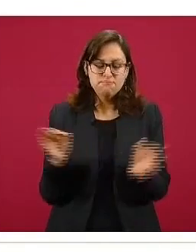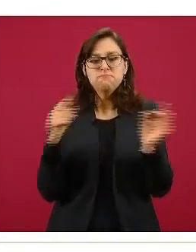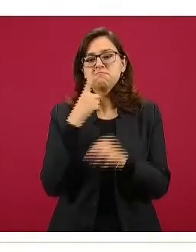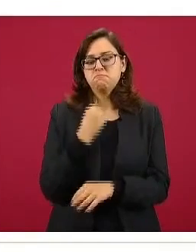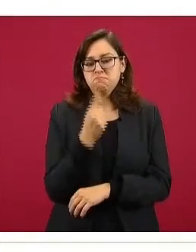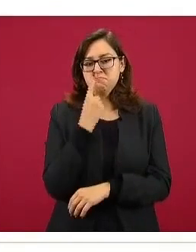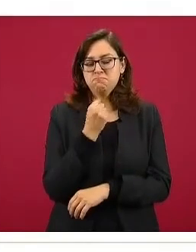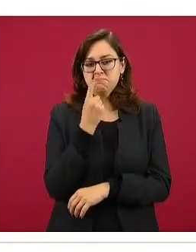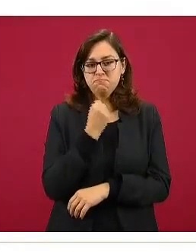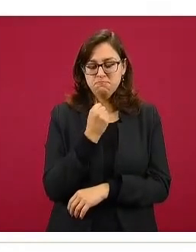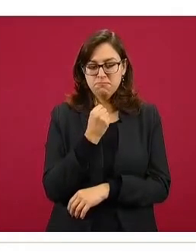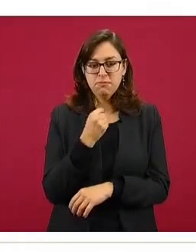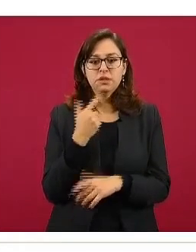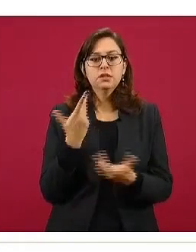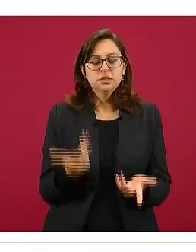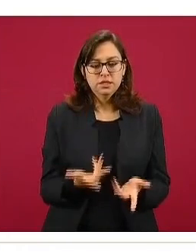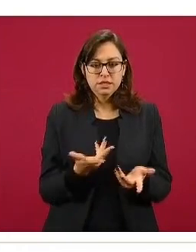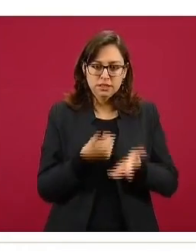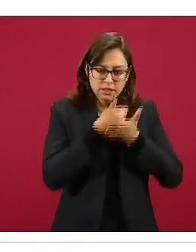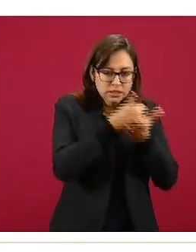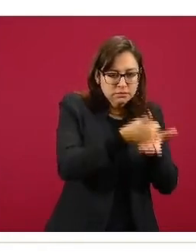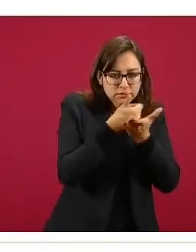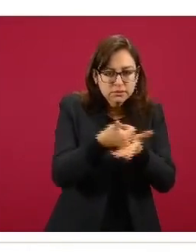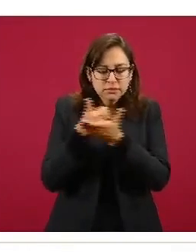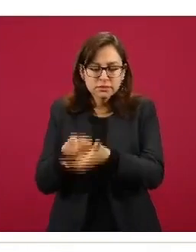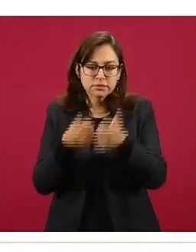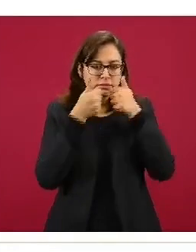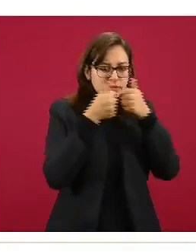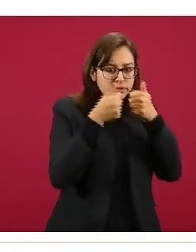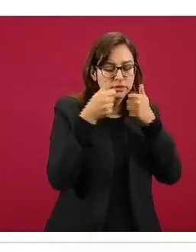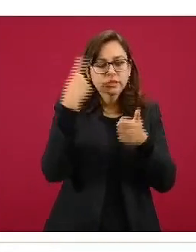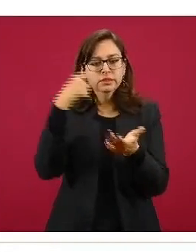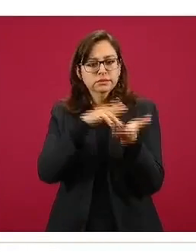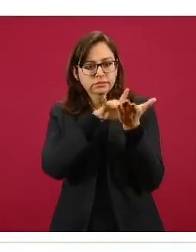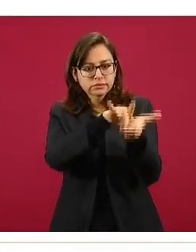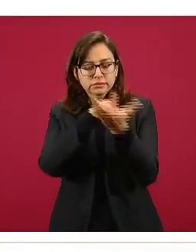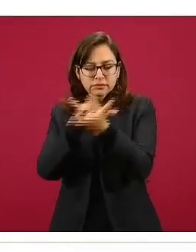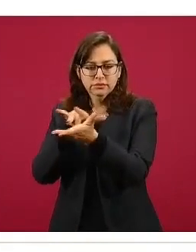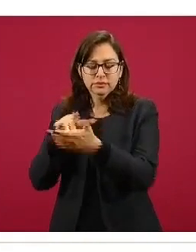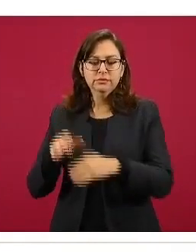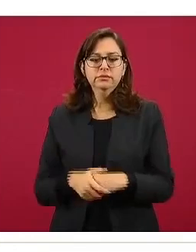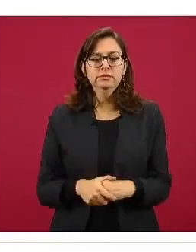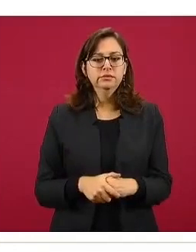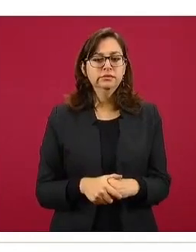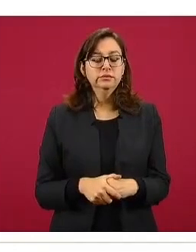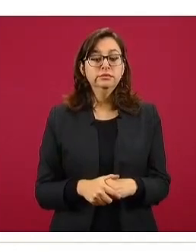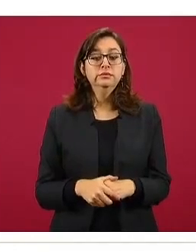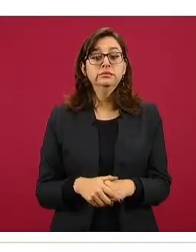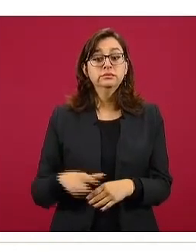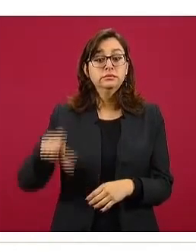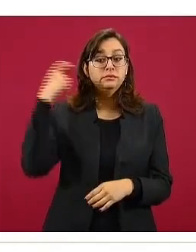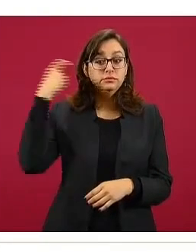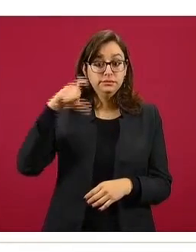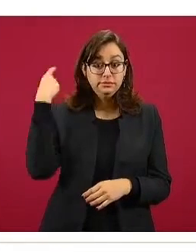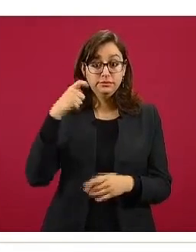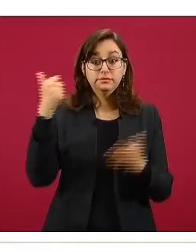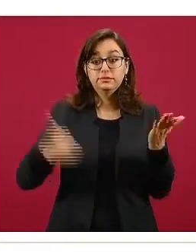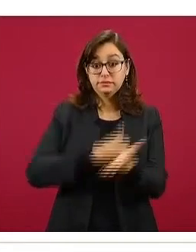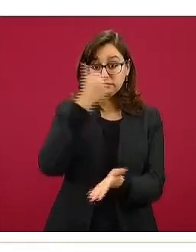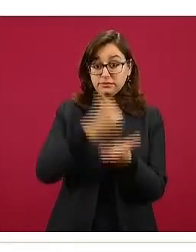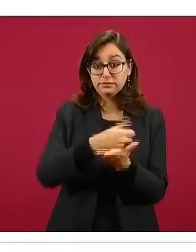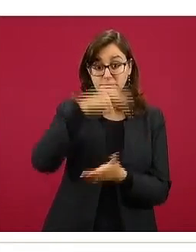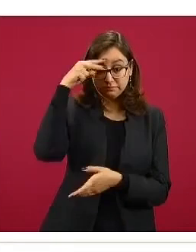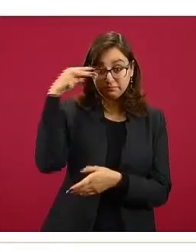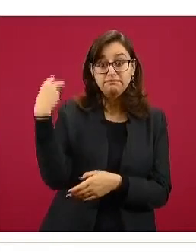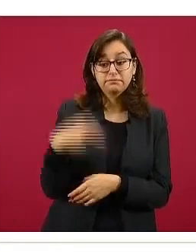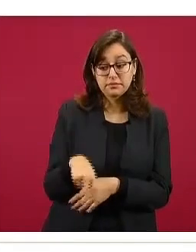rojo y vamos a estar trabajando con ellos para apoyarles. Querétaro y la Ciudad de México son otros sitios de